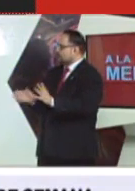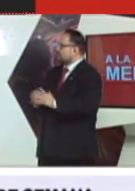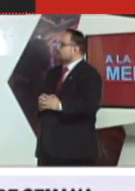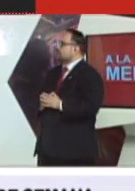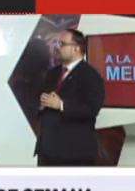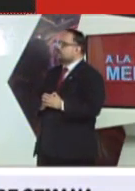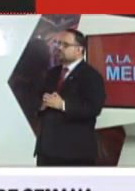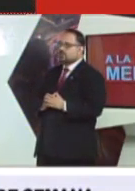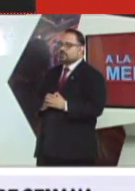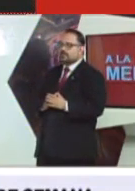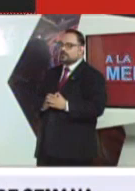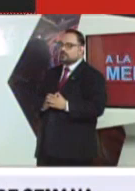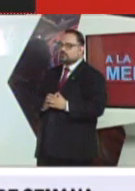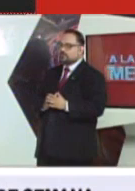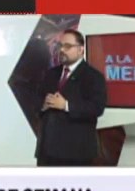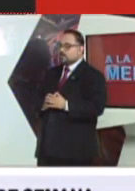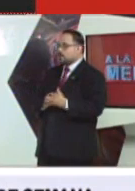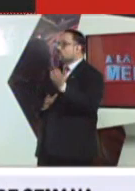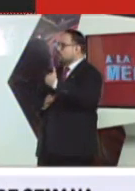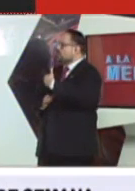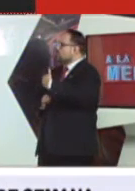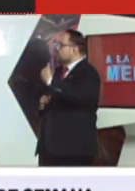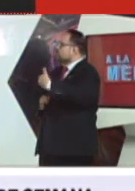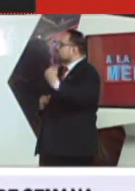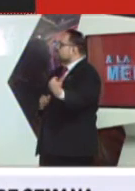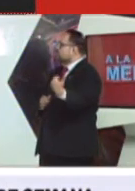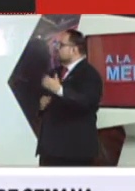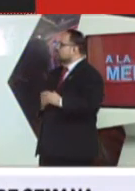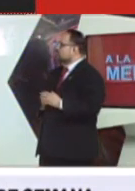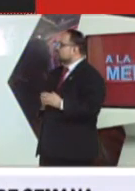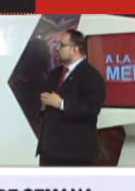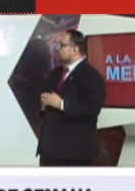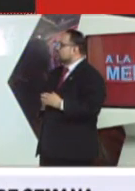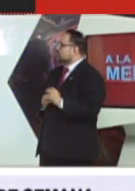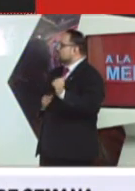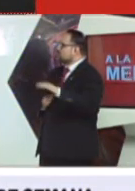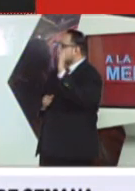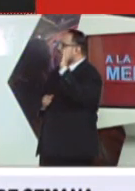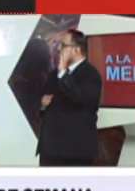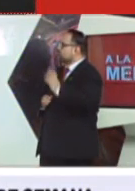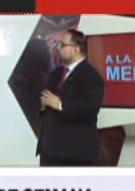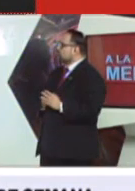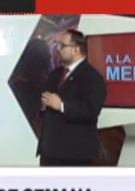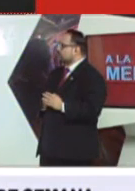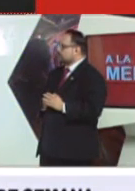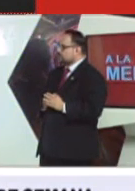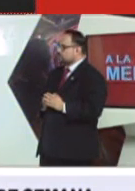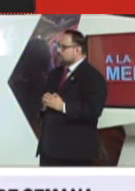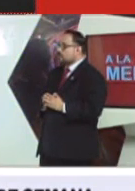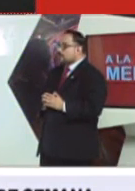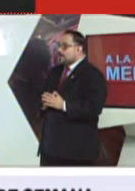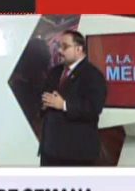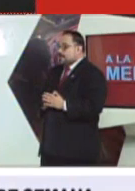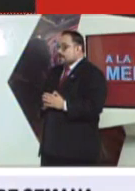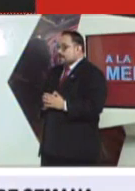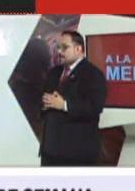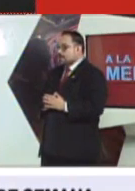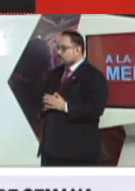el toque de queda que ya venía por la tarde-noche y luego ya lo vimos, tres, cuatro semanas después el repunte que se tuvo.